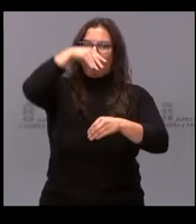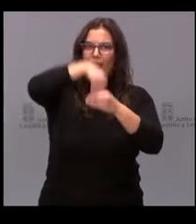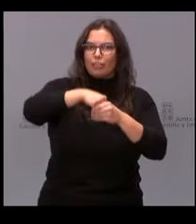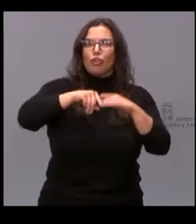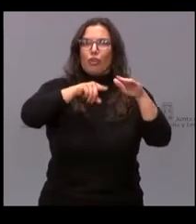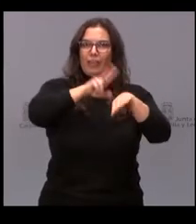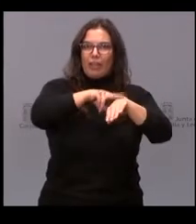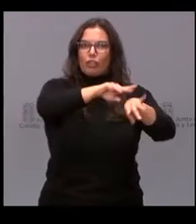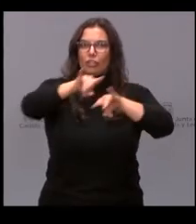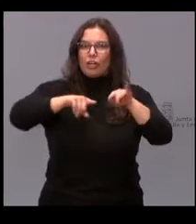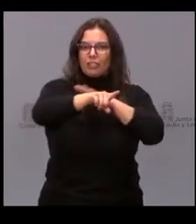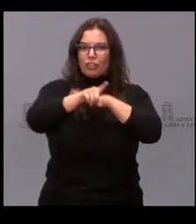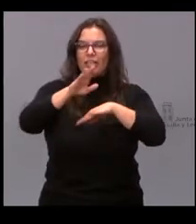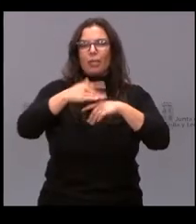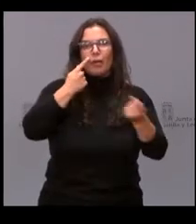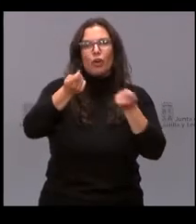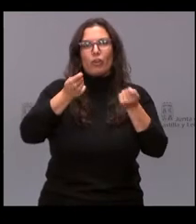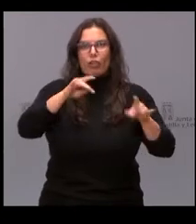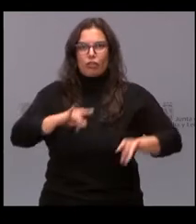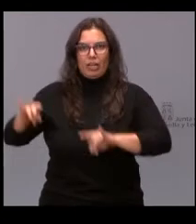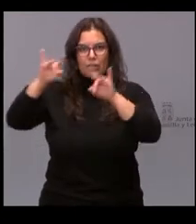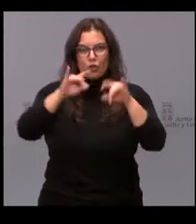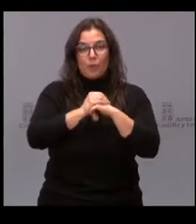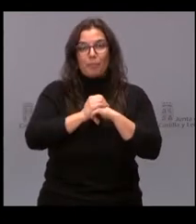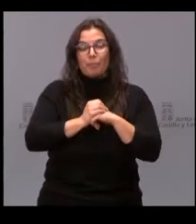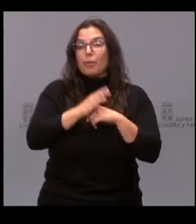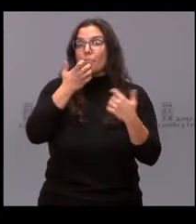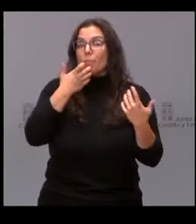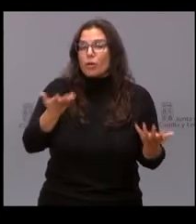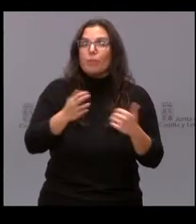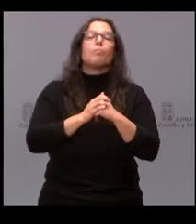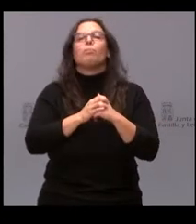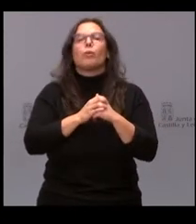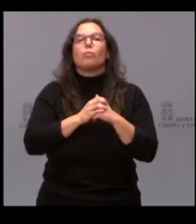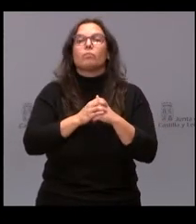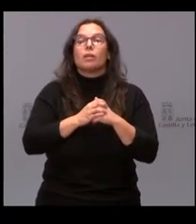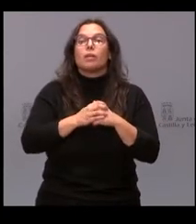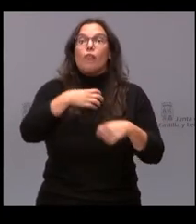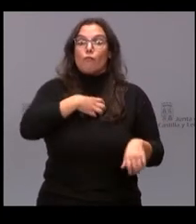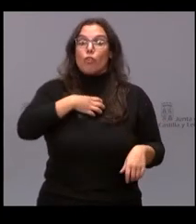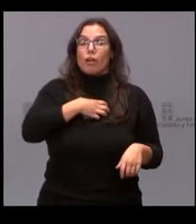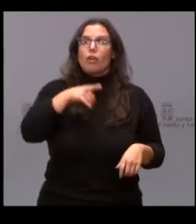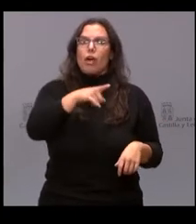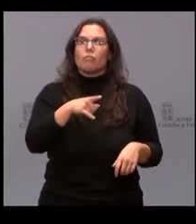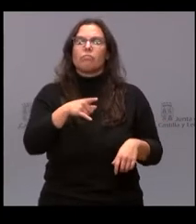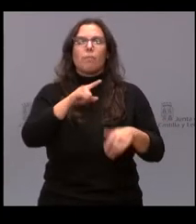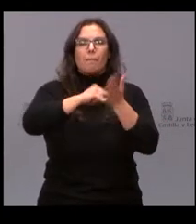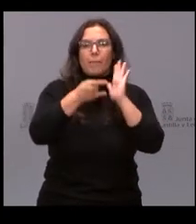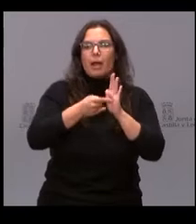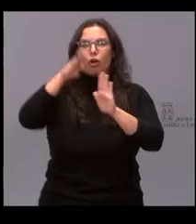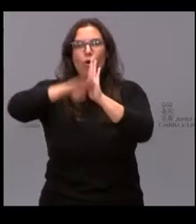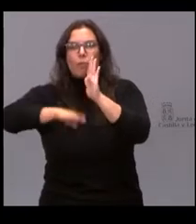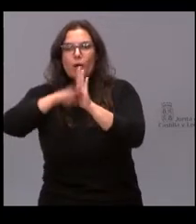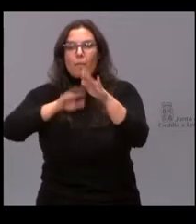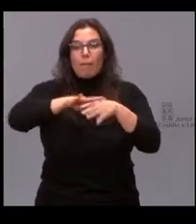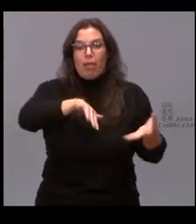y a impulsar la coordinación territorial. Aquí se aumentará, por ejemplo, la implicación de los empleados públicos en planes y programas a